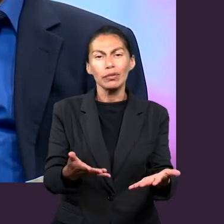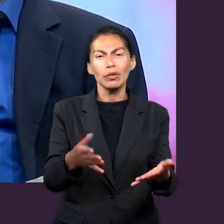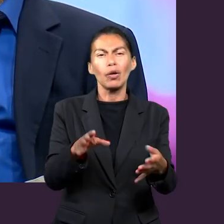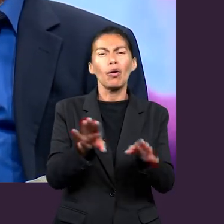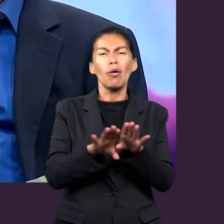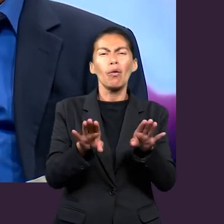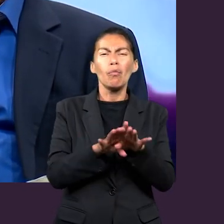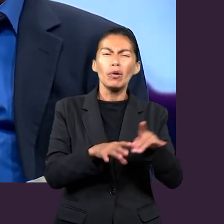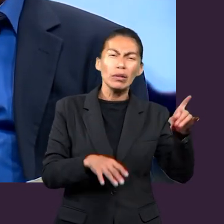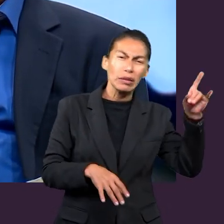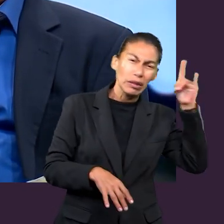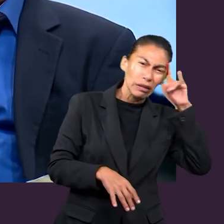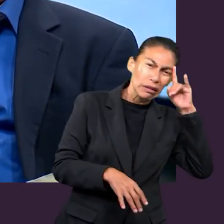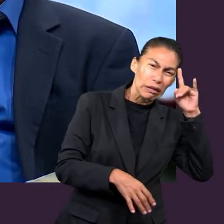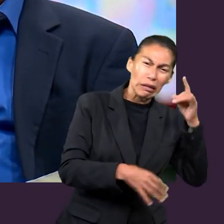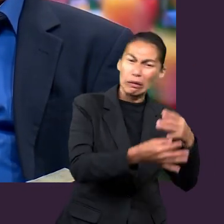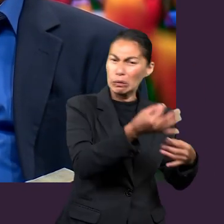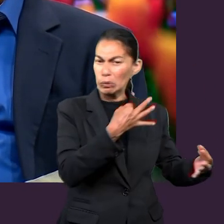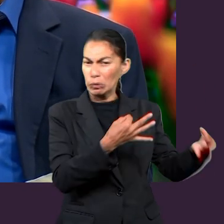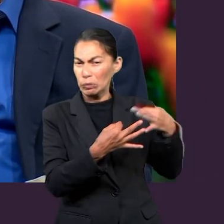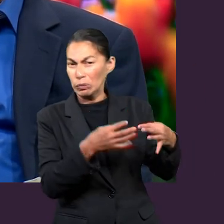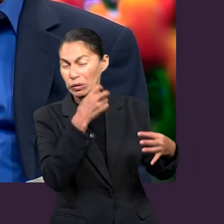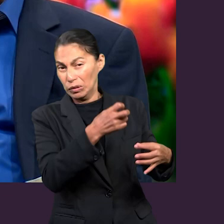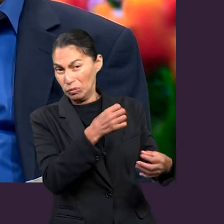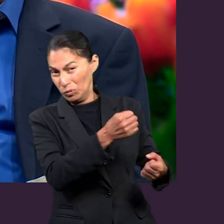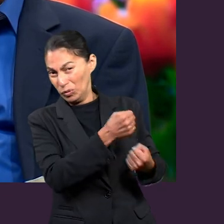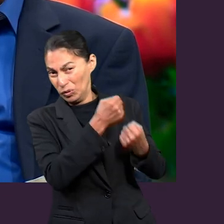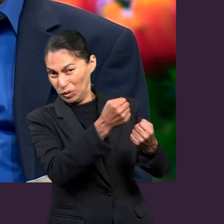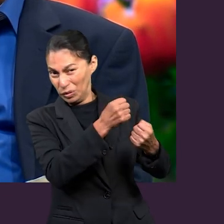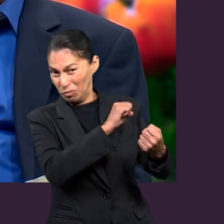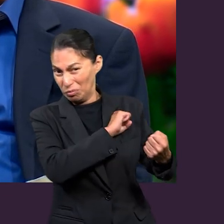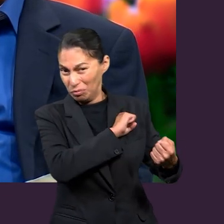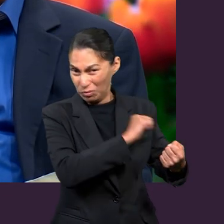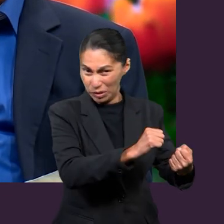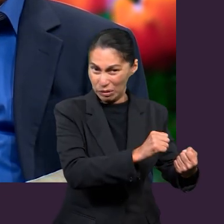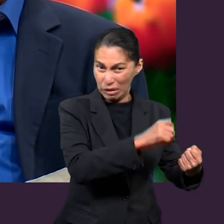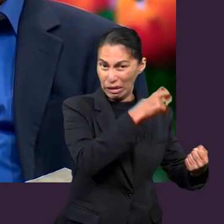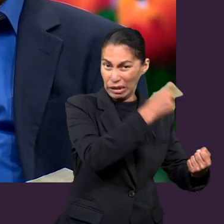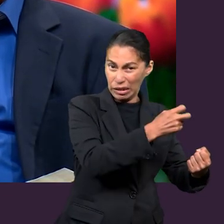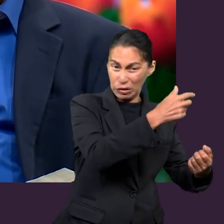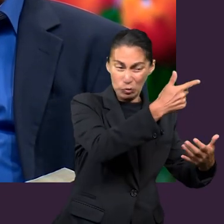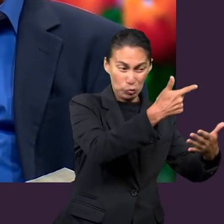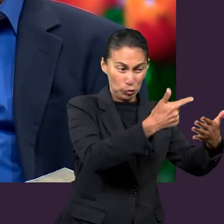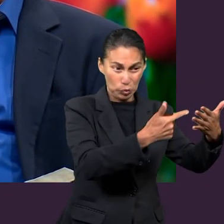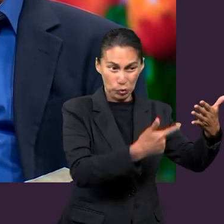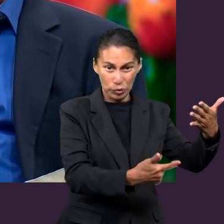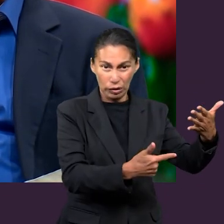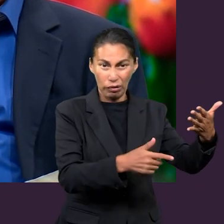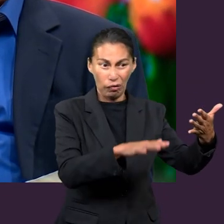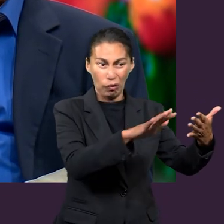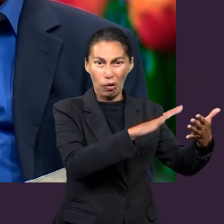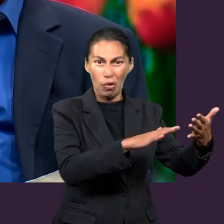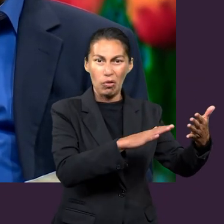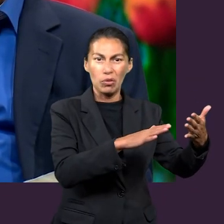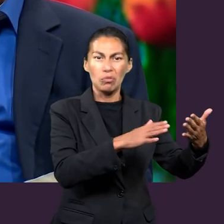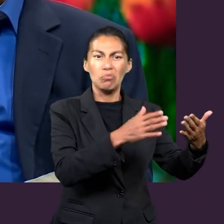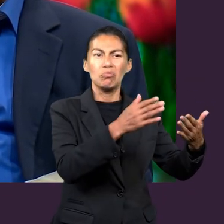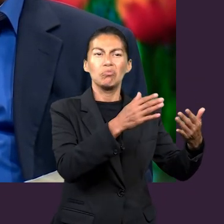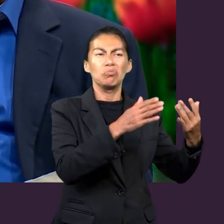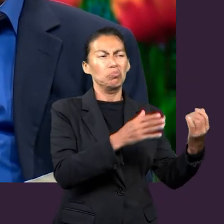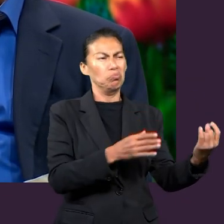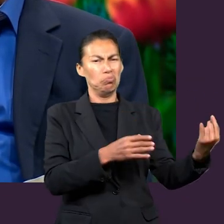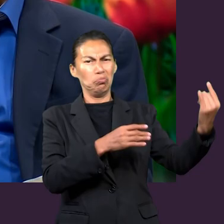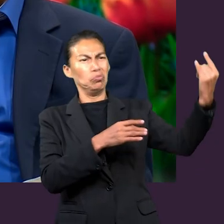Pero lo otro que el apóstol Pablo usa es que todos estos poderes malignos están sometidos y